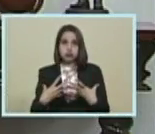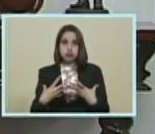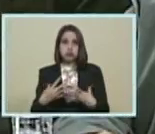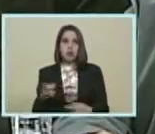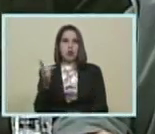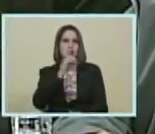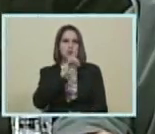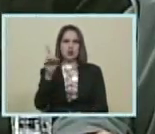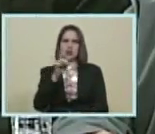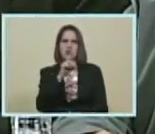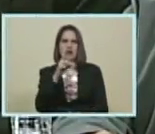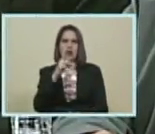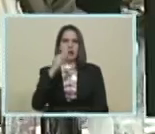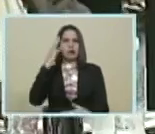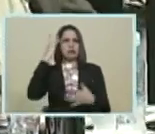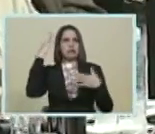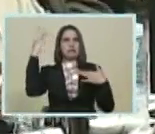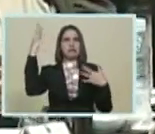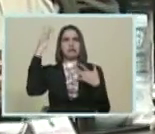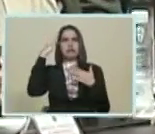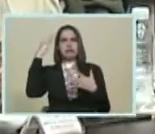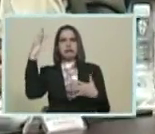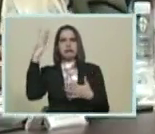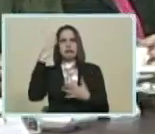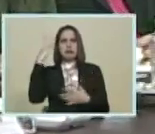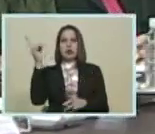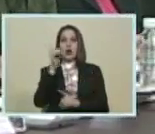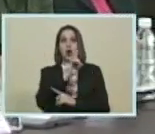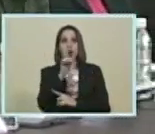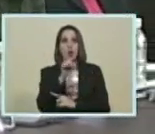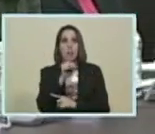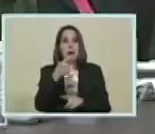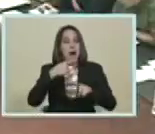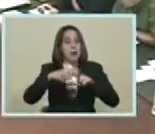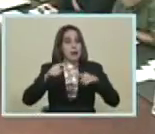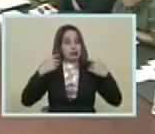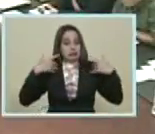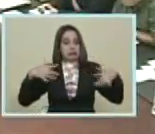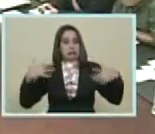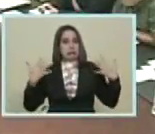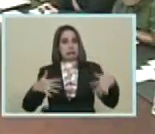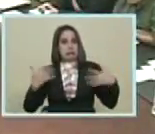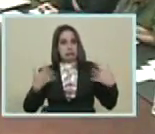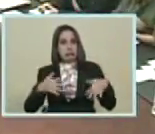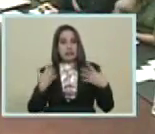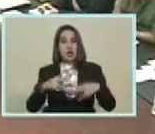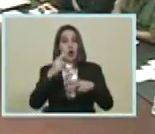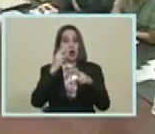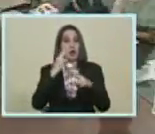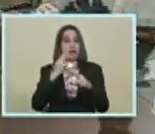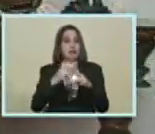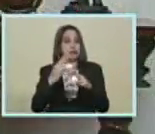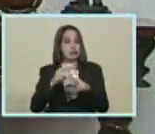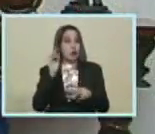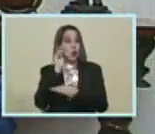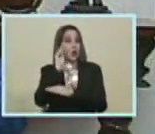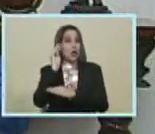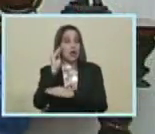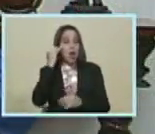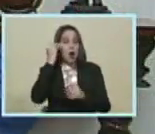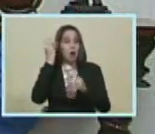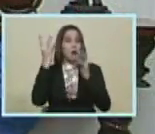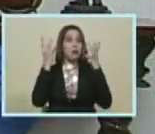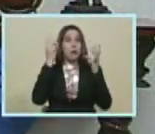pretendo ser... ...pitonizo... ...o profeta... ...pero ante este desastre... ...cuidado con inventos...